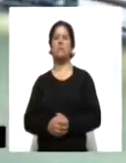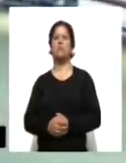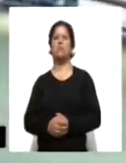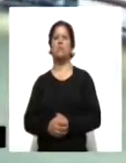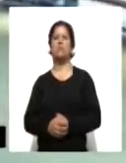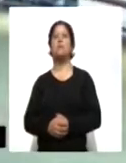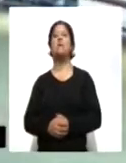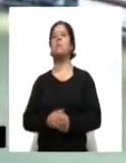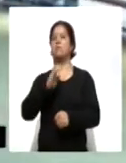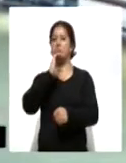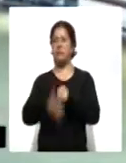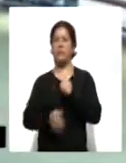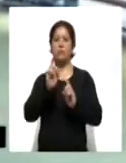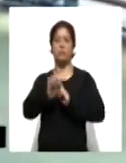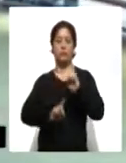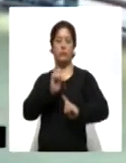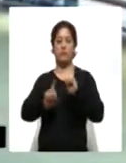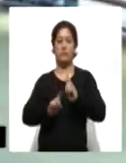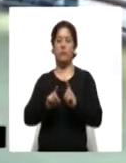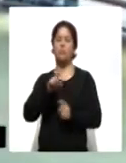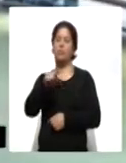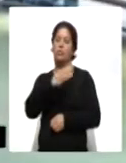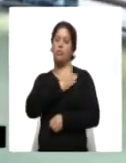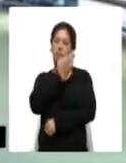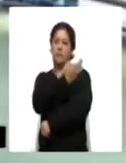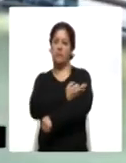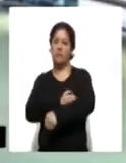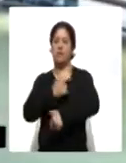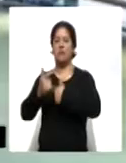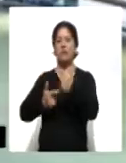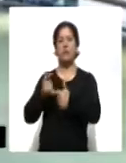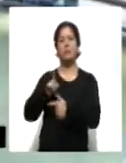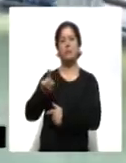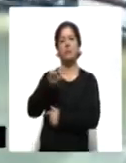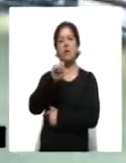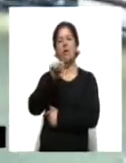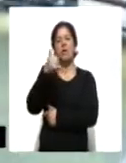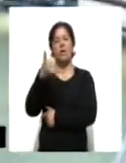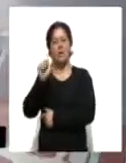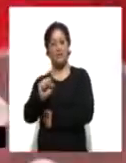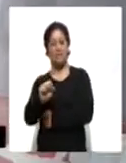Hasta aquí con el bloque deportivo Paz Usted, muy buena tarde, un beso contigo, a Isleto.